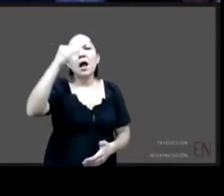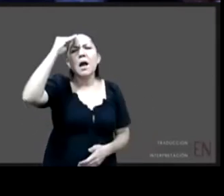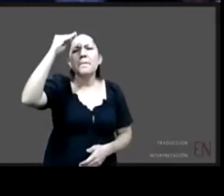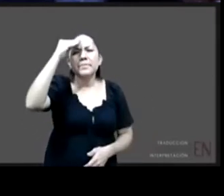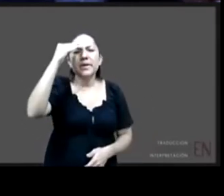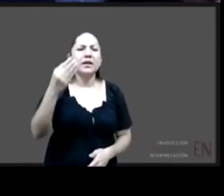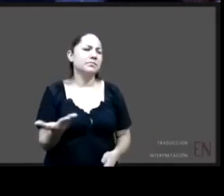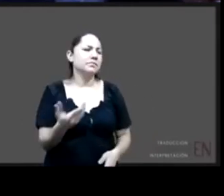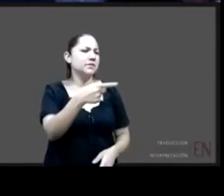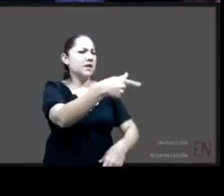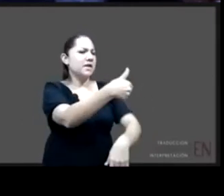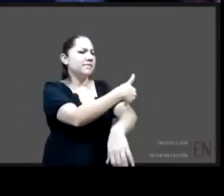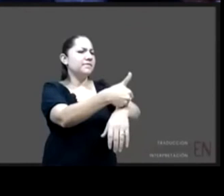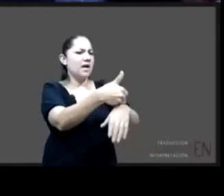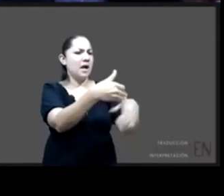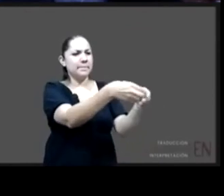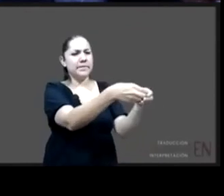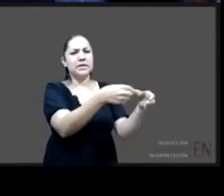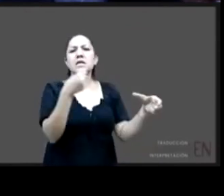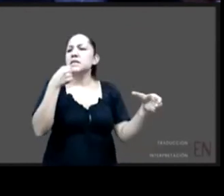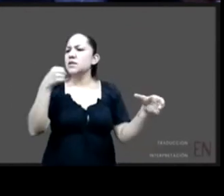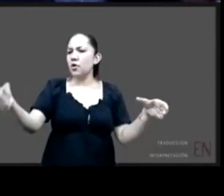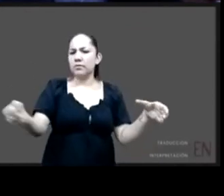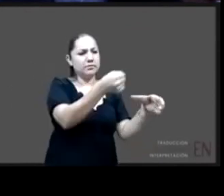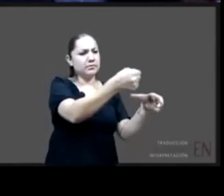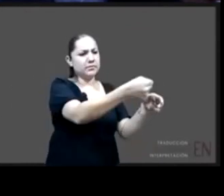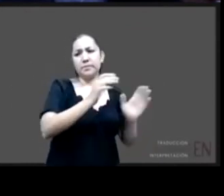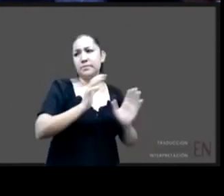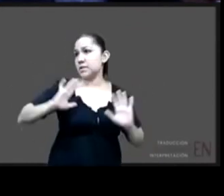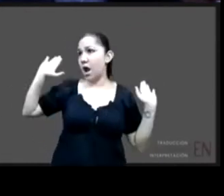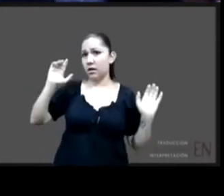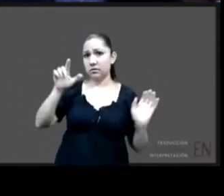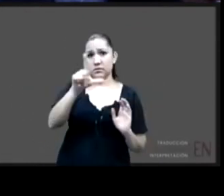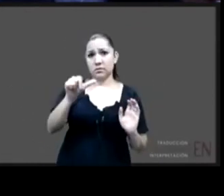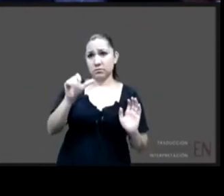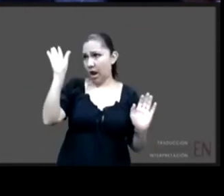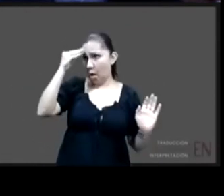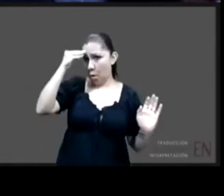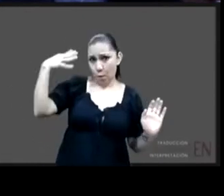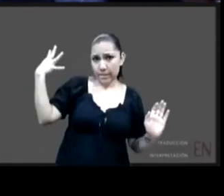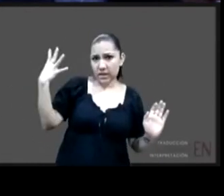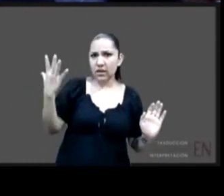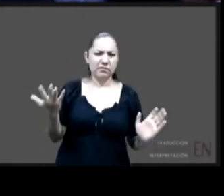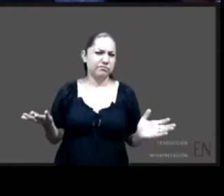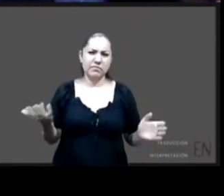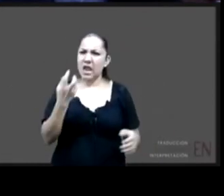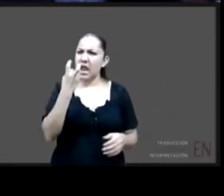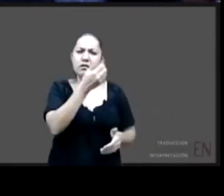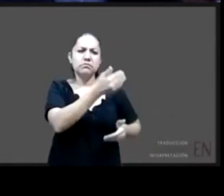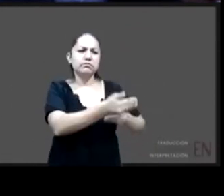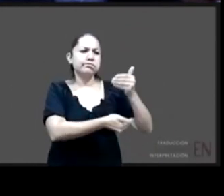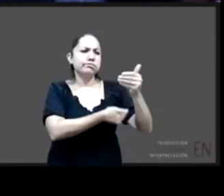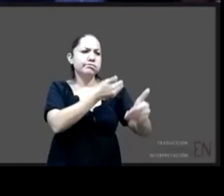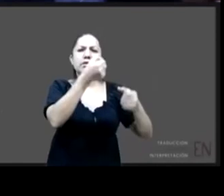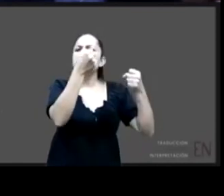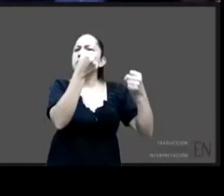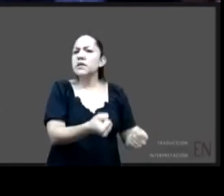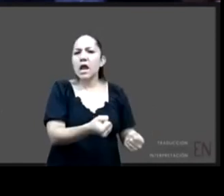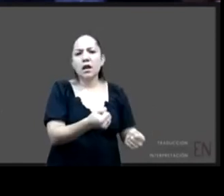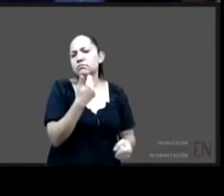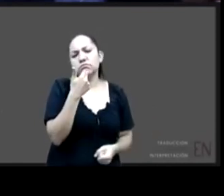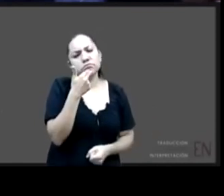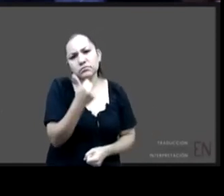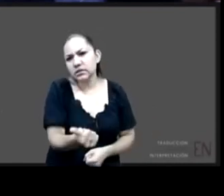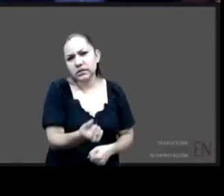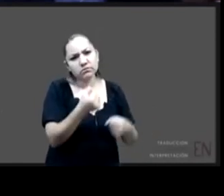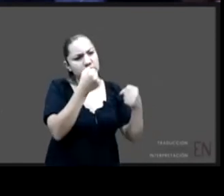y luego olvidarse porque si no esa experiencia corre mucho riesgo de fracaso sino que se trata de asumir que